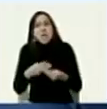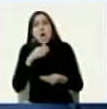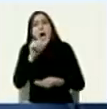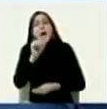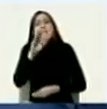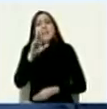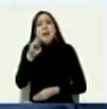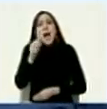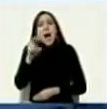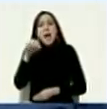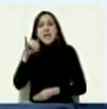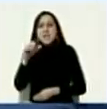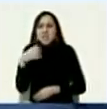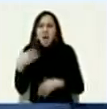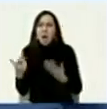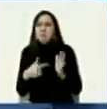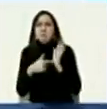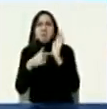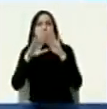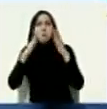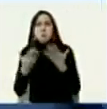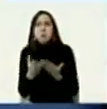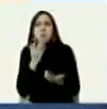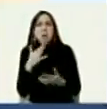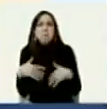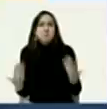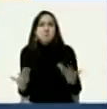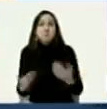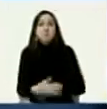y qué elección deja esta situación al mundo en este momento